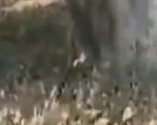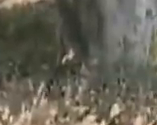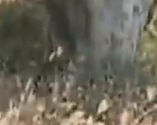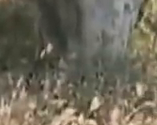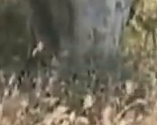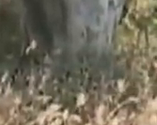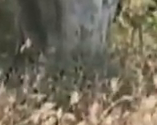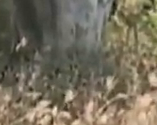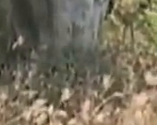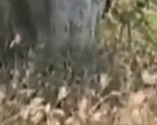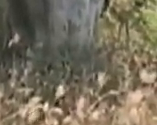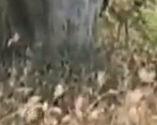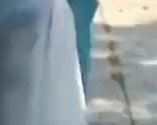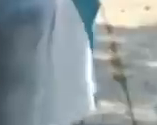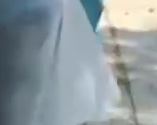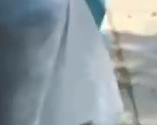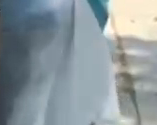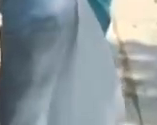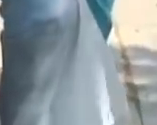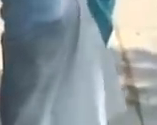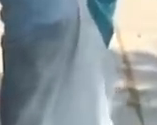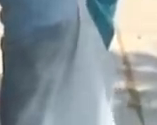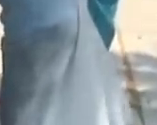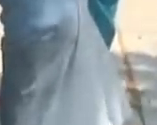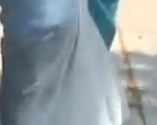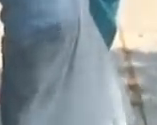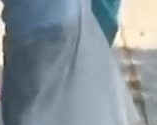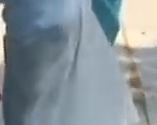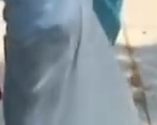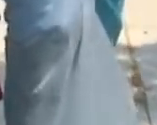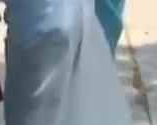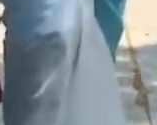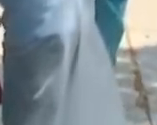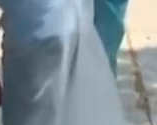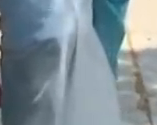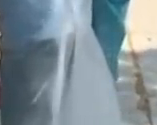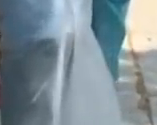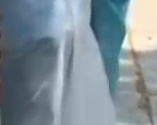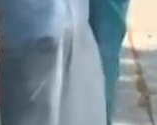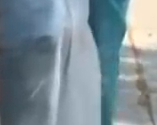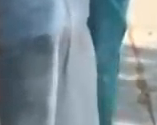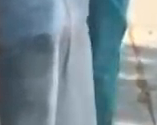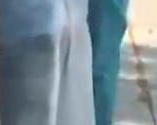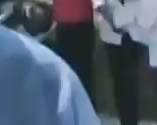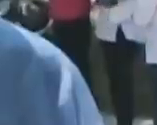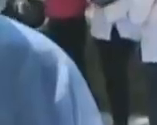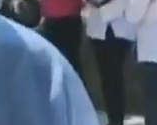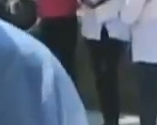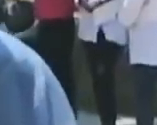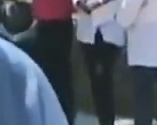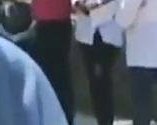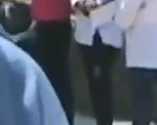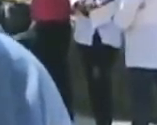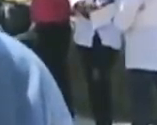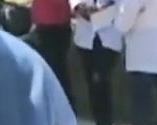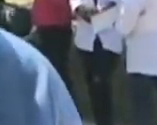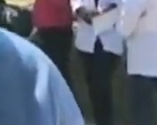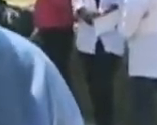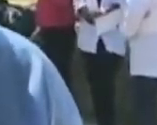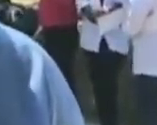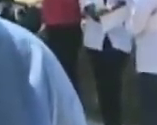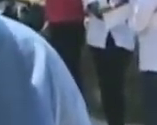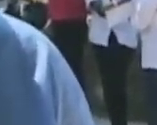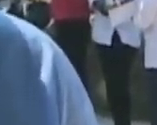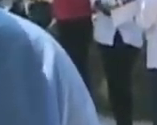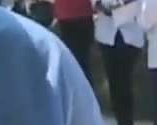tejiendo la araña epidemiológica y armando el cerco. Esta es poco aquí encontrado, y no